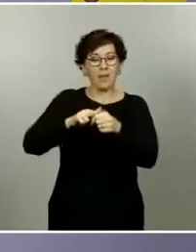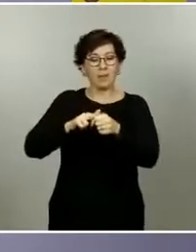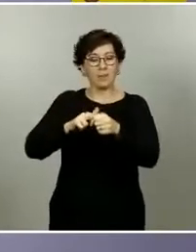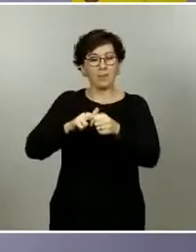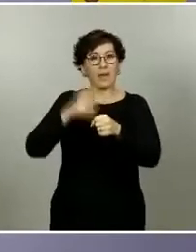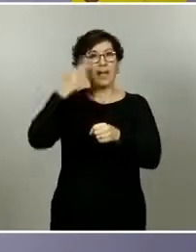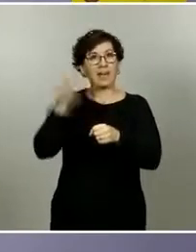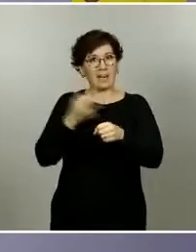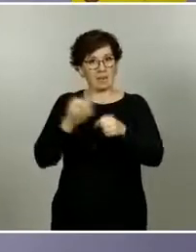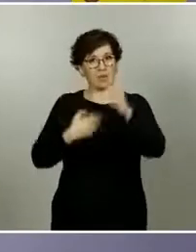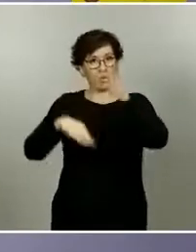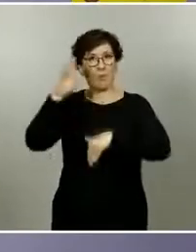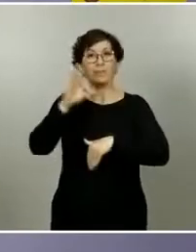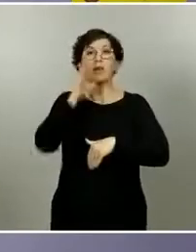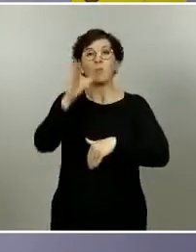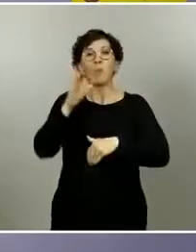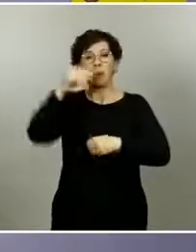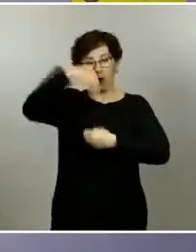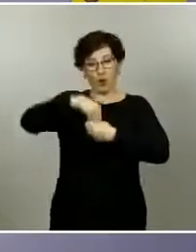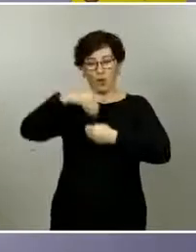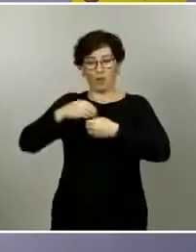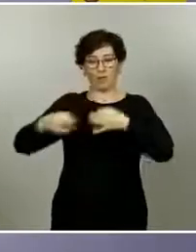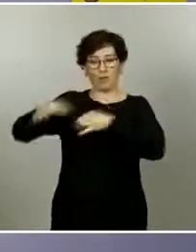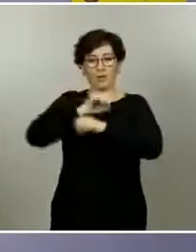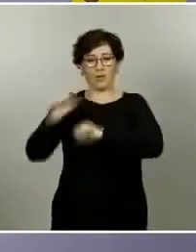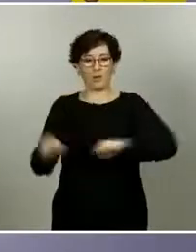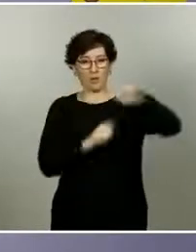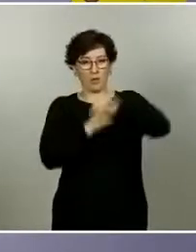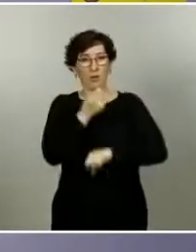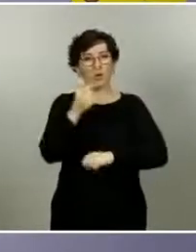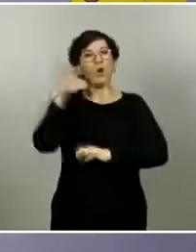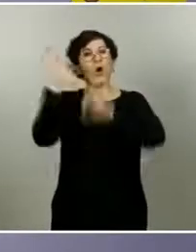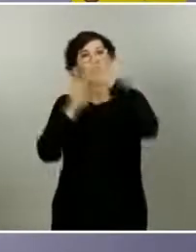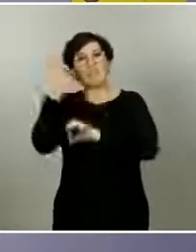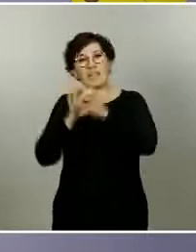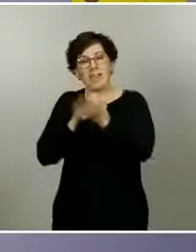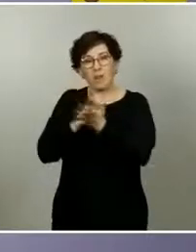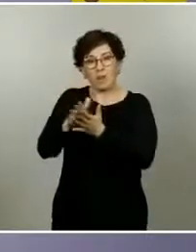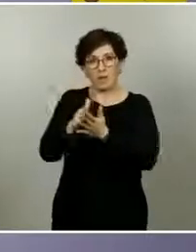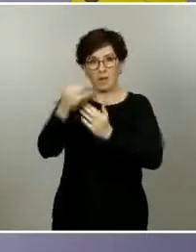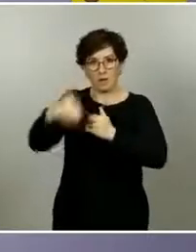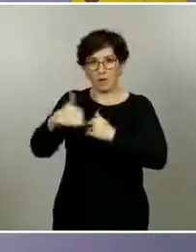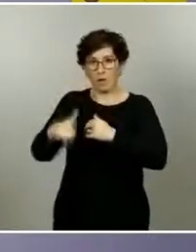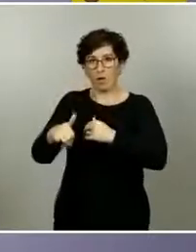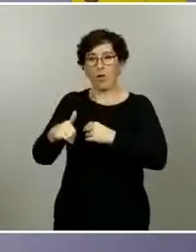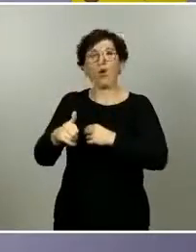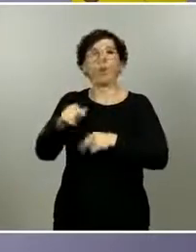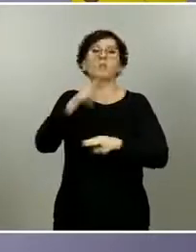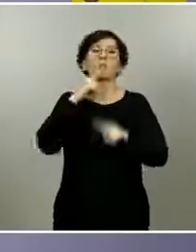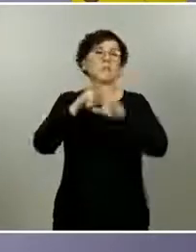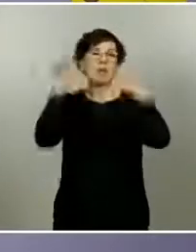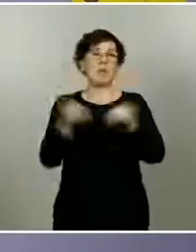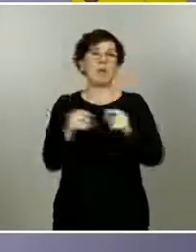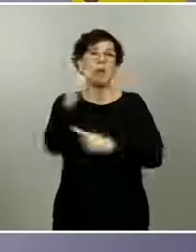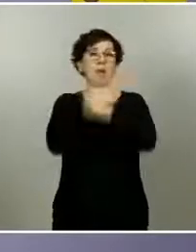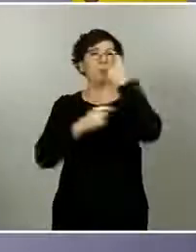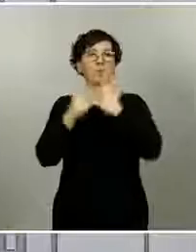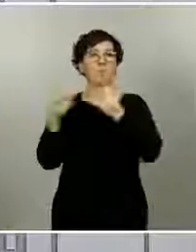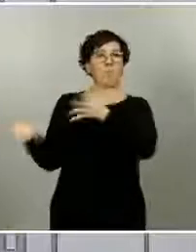menor seroprevalencia de un rebrote o por la baja tasa de incidencia o es que se trata de una encuesta más bien orientativa?